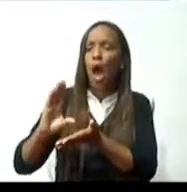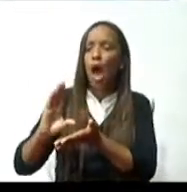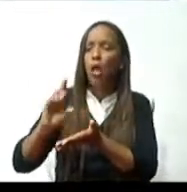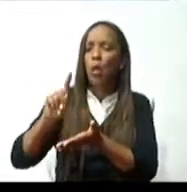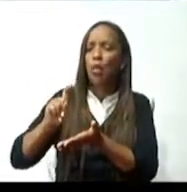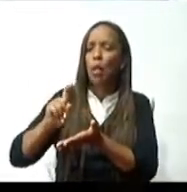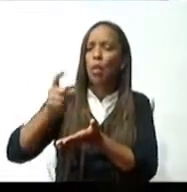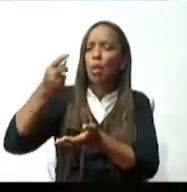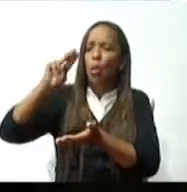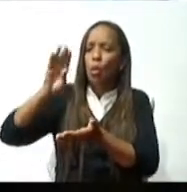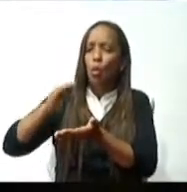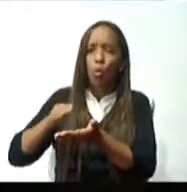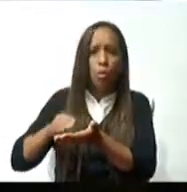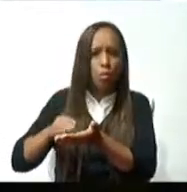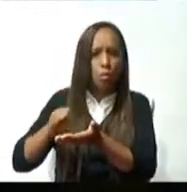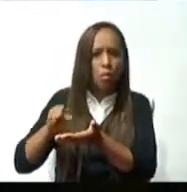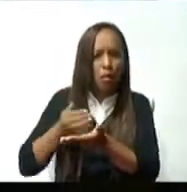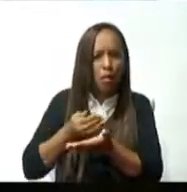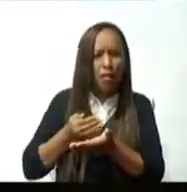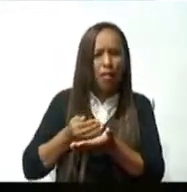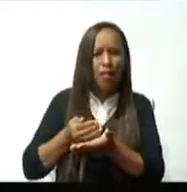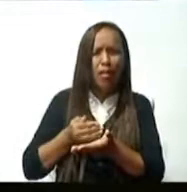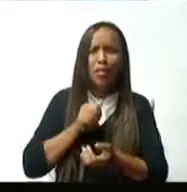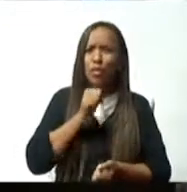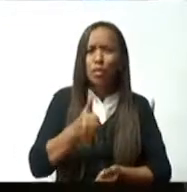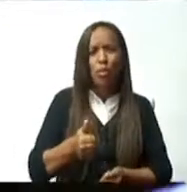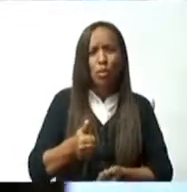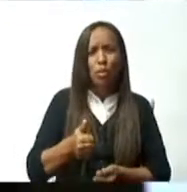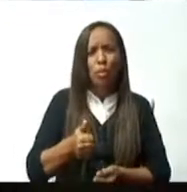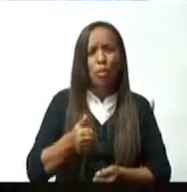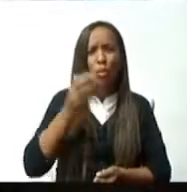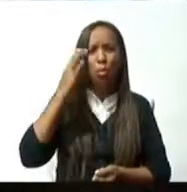diputados y diputadas. Hanle.